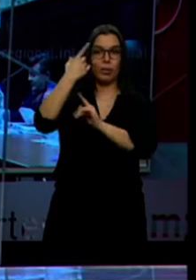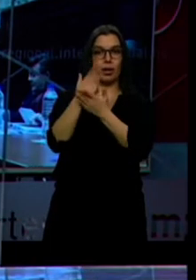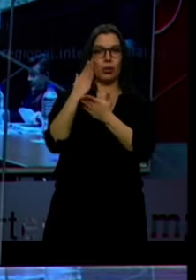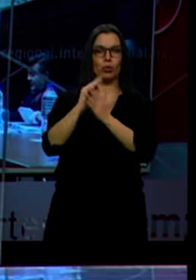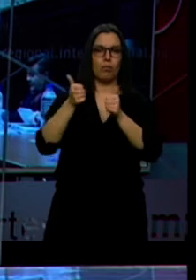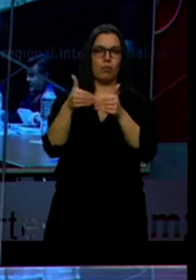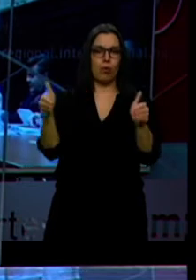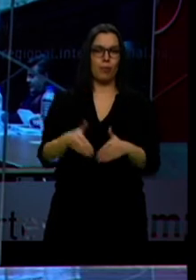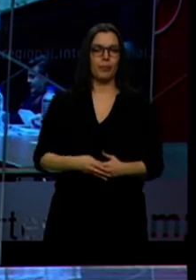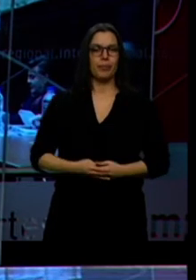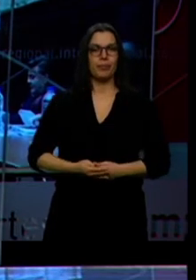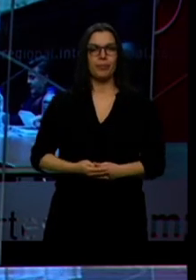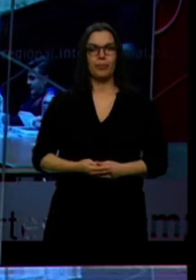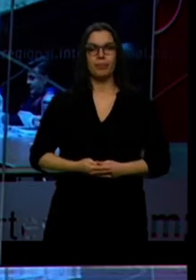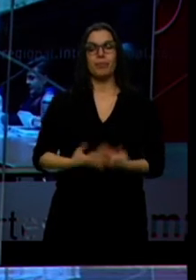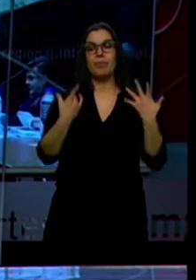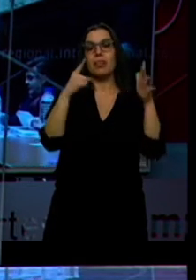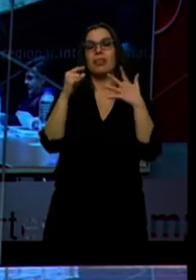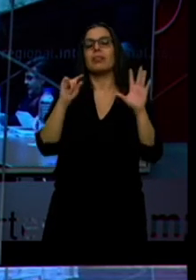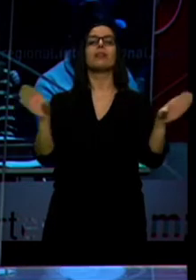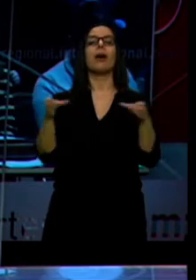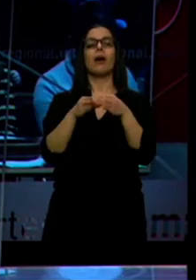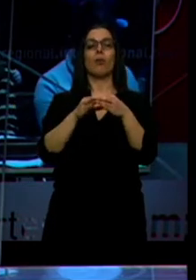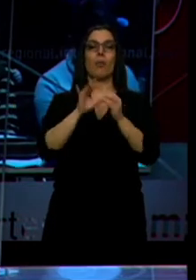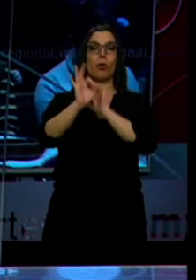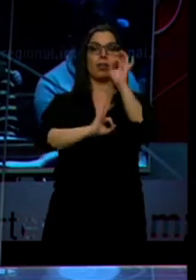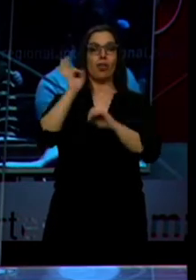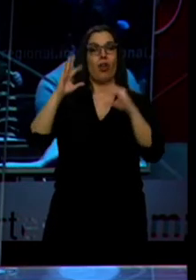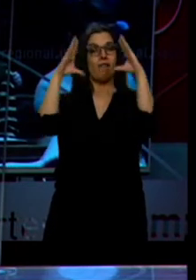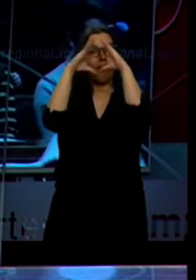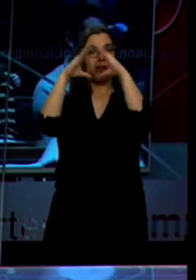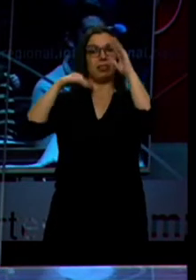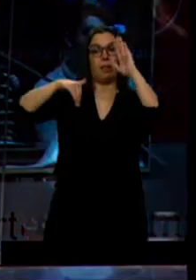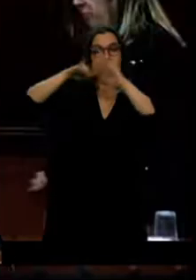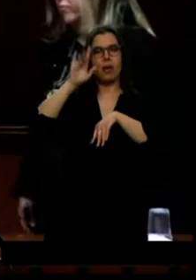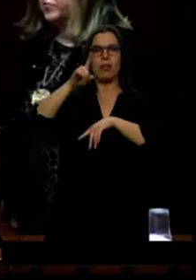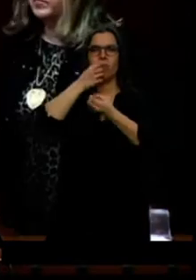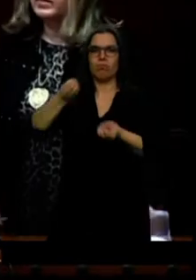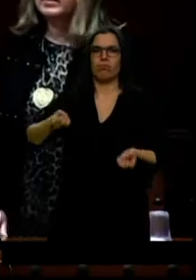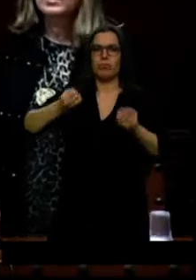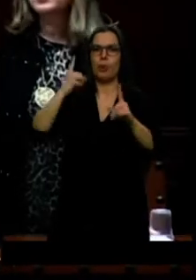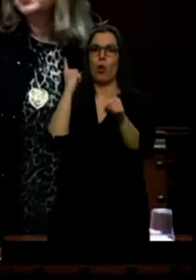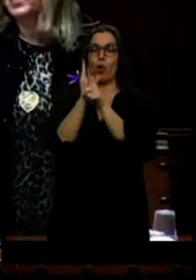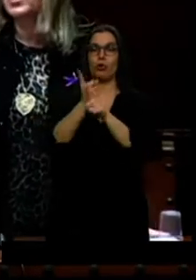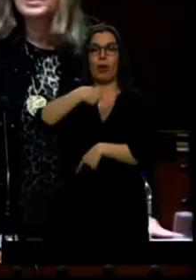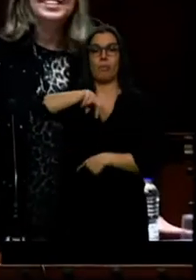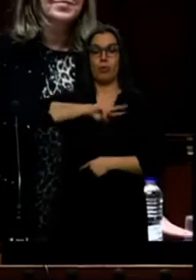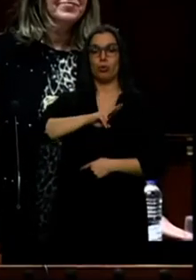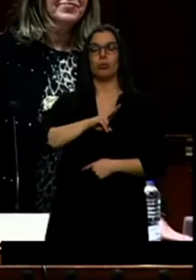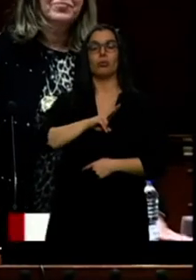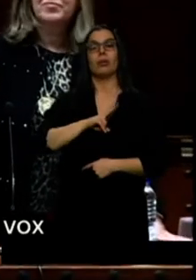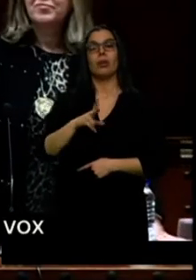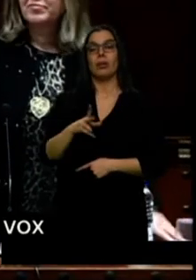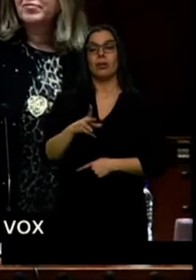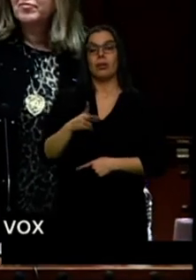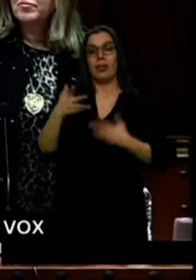Más de 60 organizaciones feministas han hecho oír su voz contra las intenciones de Vox. Bajo el título de Ni un paso atrás, se leyó ayer, simultáneamente en todo el país,